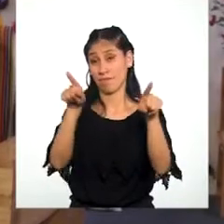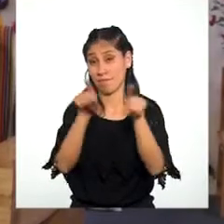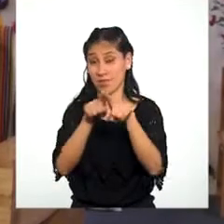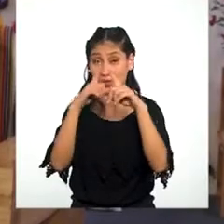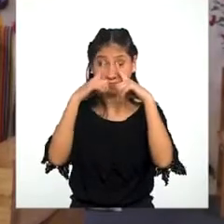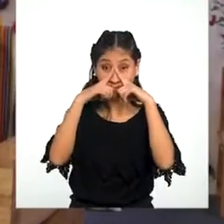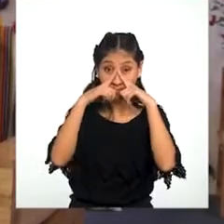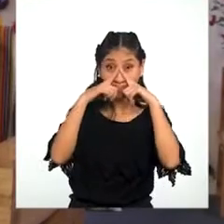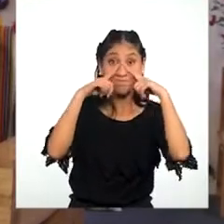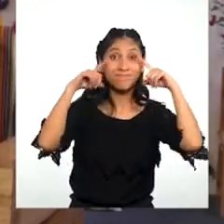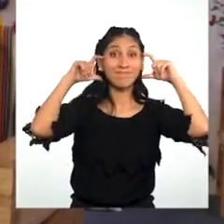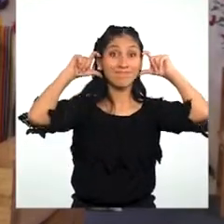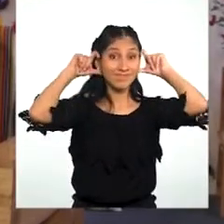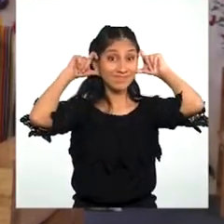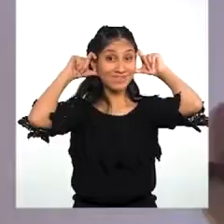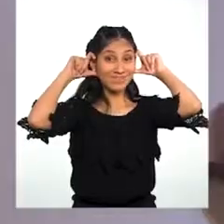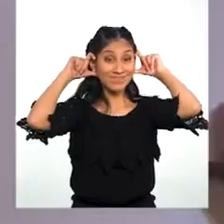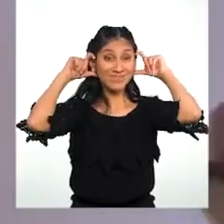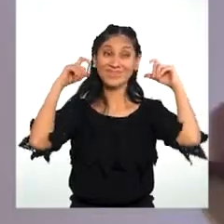La mascarilla